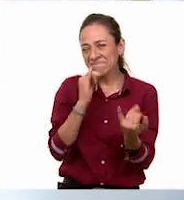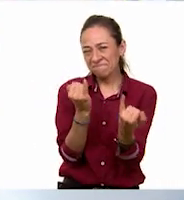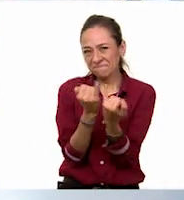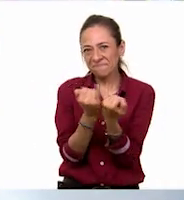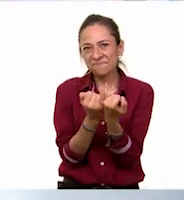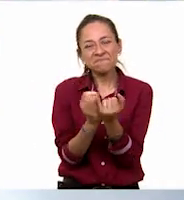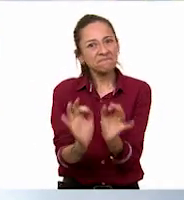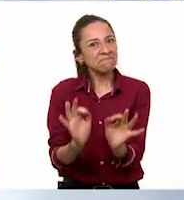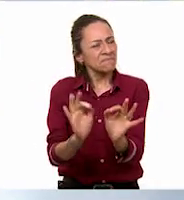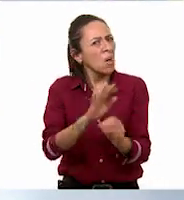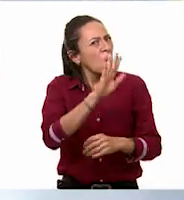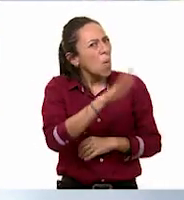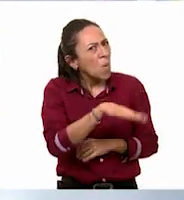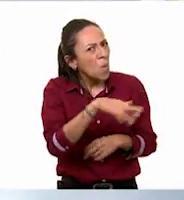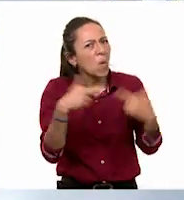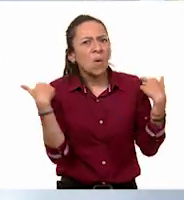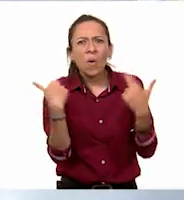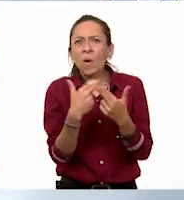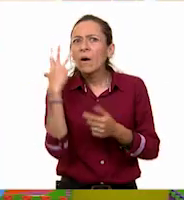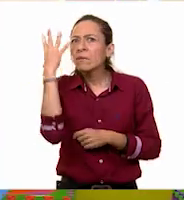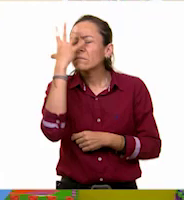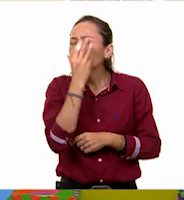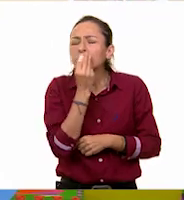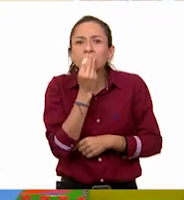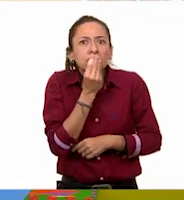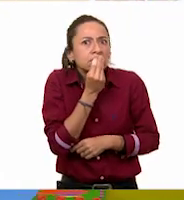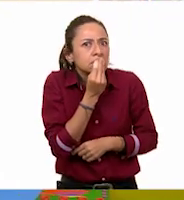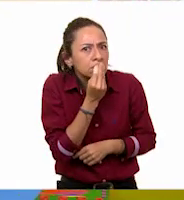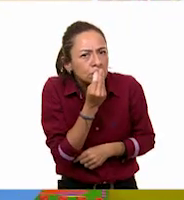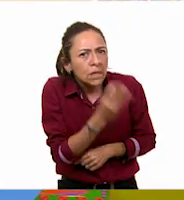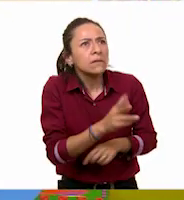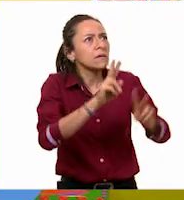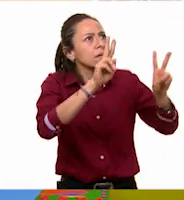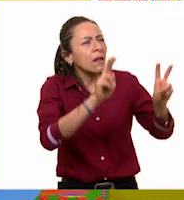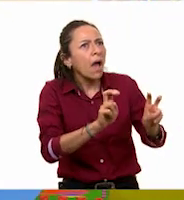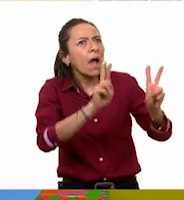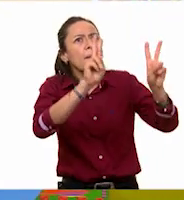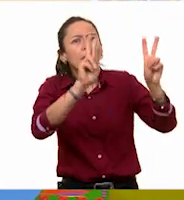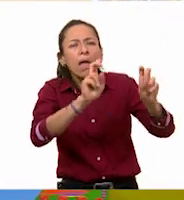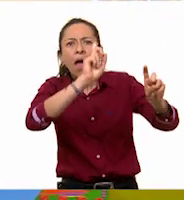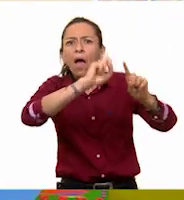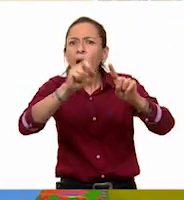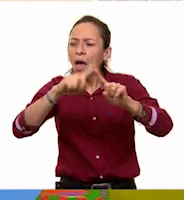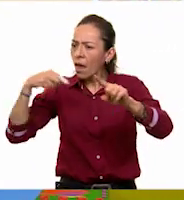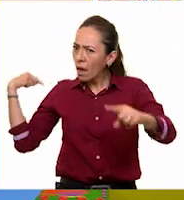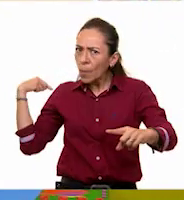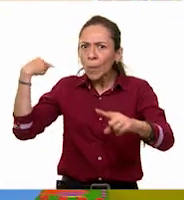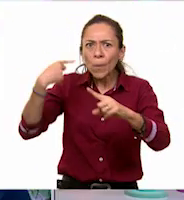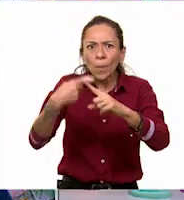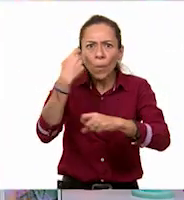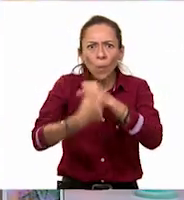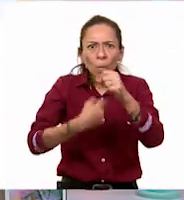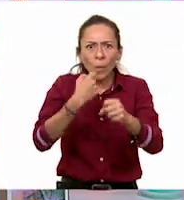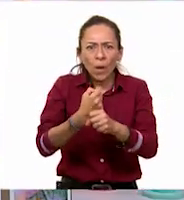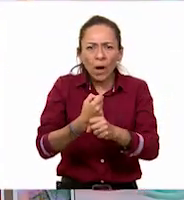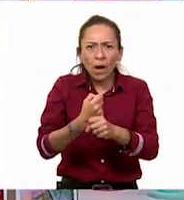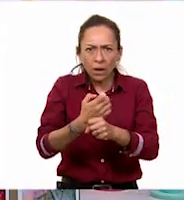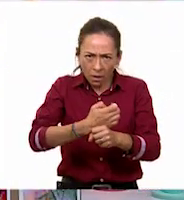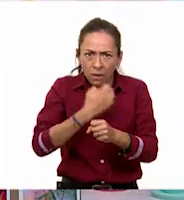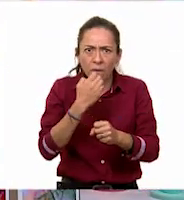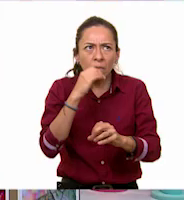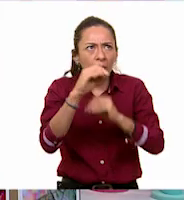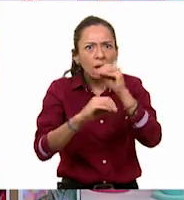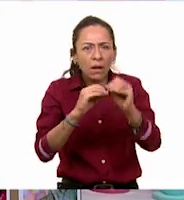muy bonito, maestro. De hecho, abarcaron muchos temas de los que estuvimos viendo todo este ciclo escolar. Ustedes en casa,